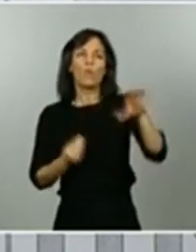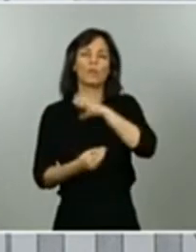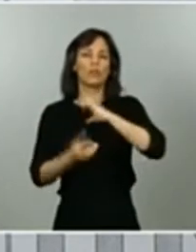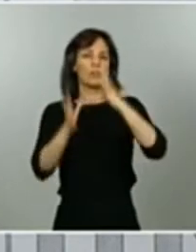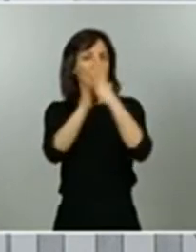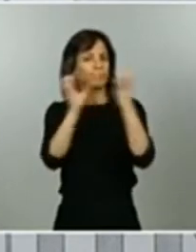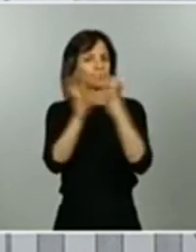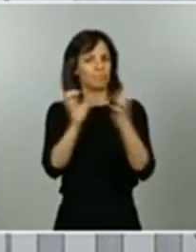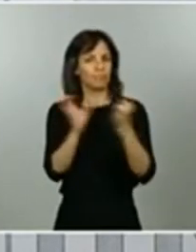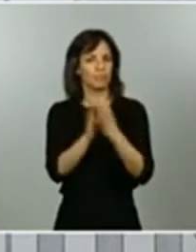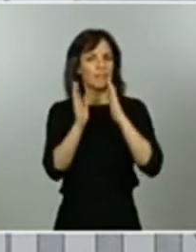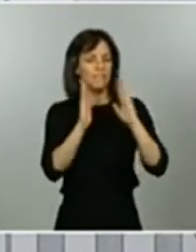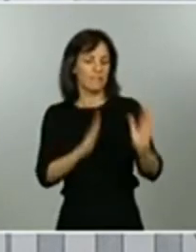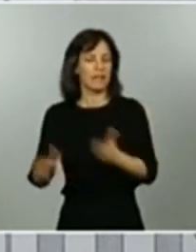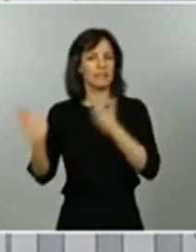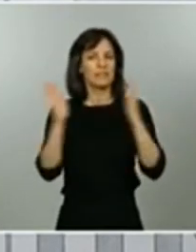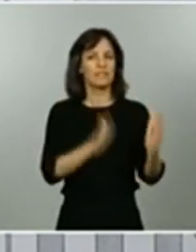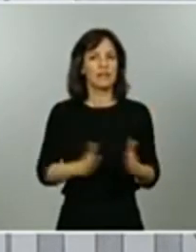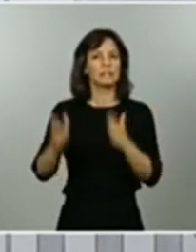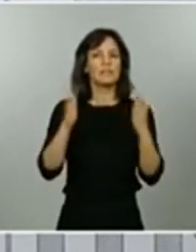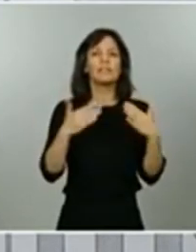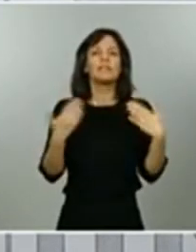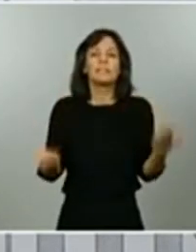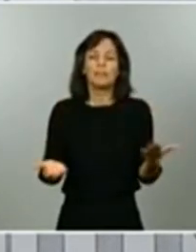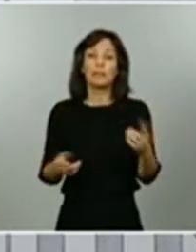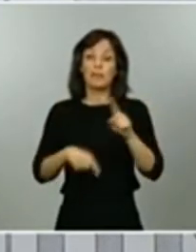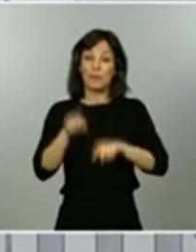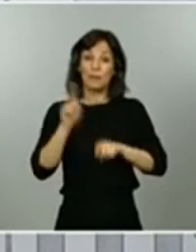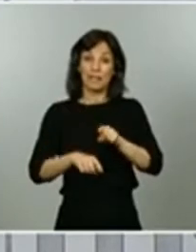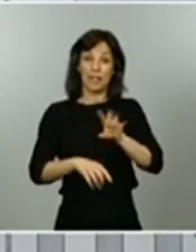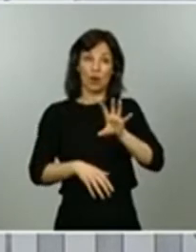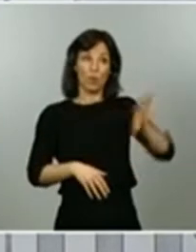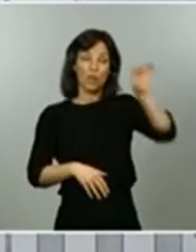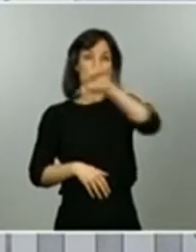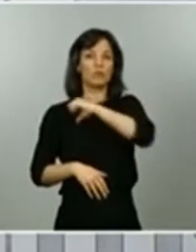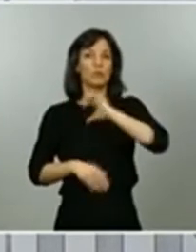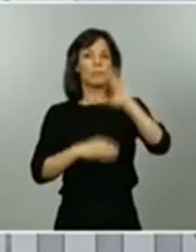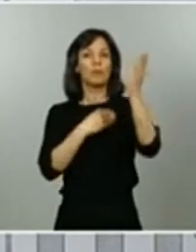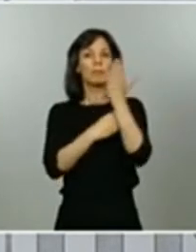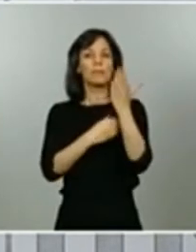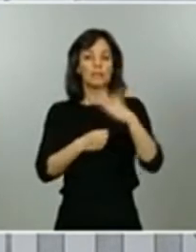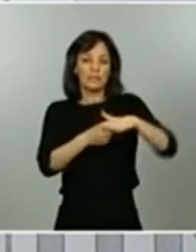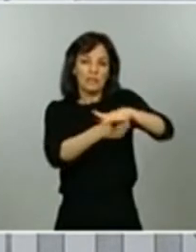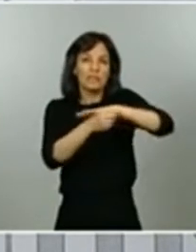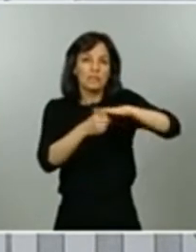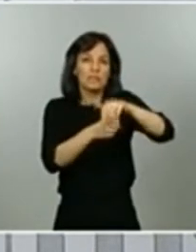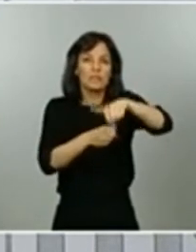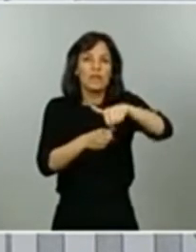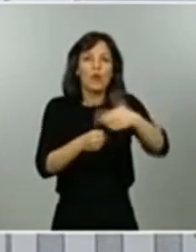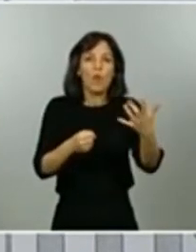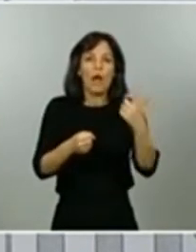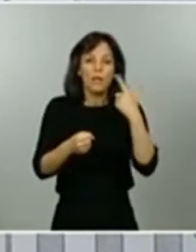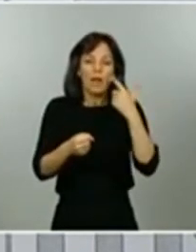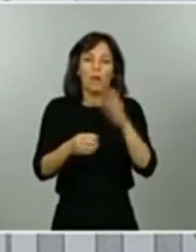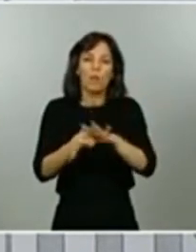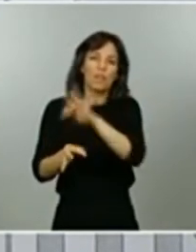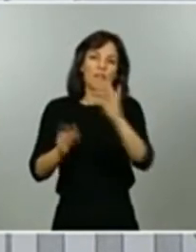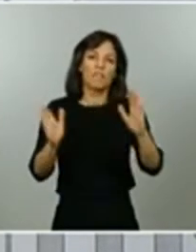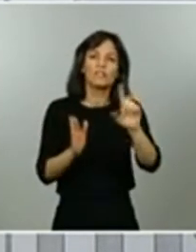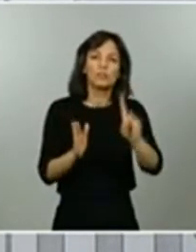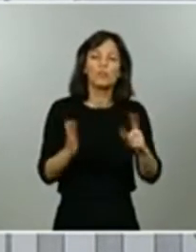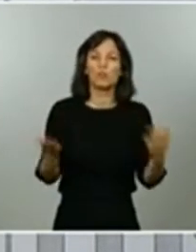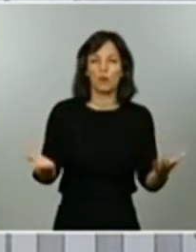a qué unidades territoriales que las comunidades autónomas han propuesto están en condiciones de progresar a la fase 1. En